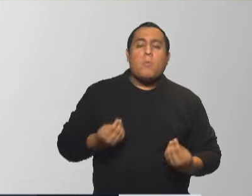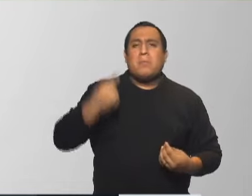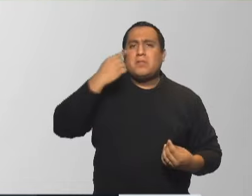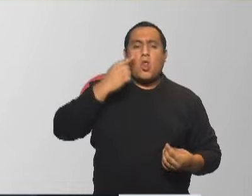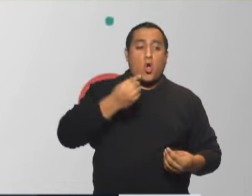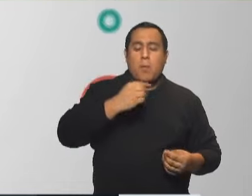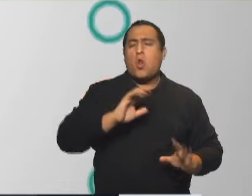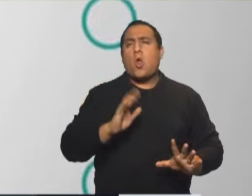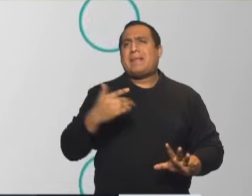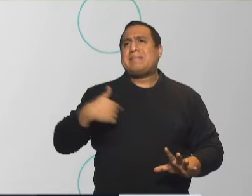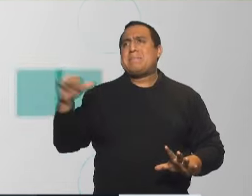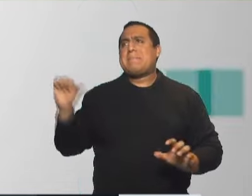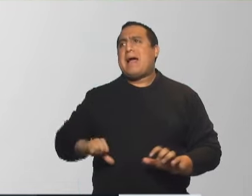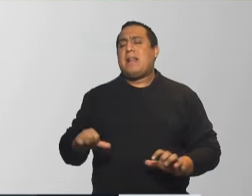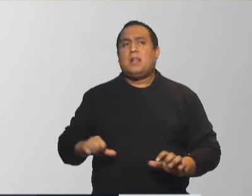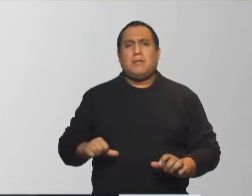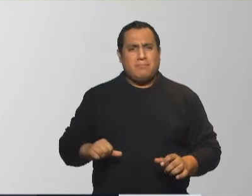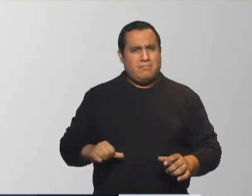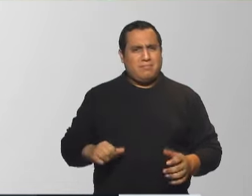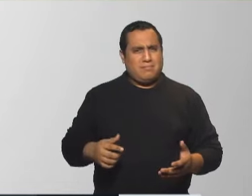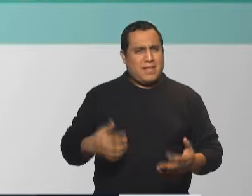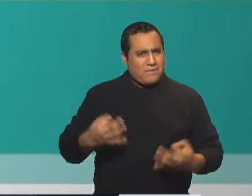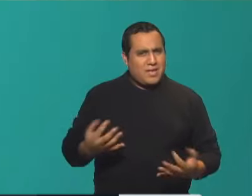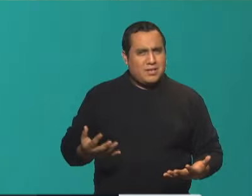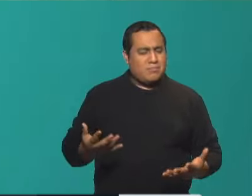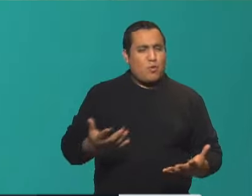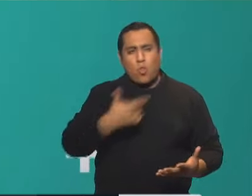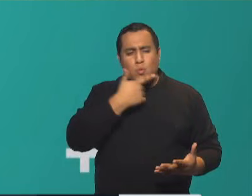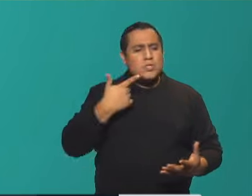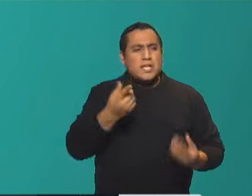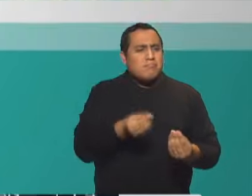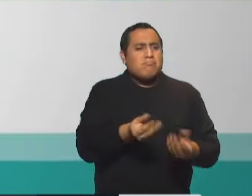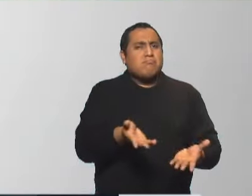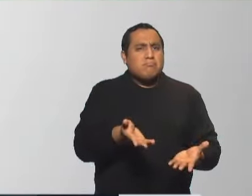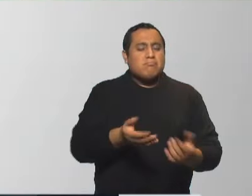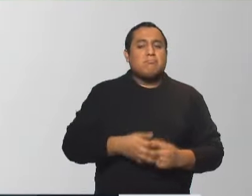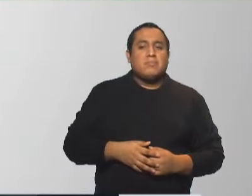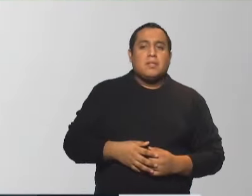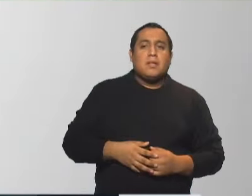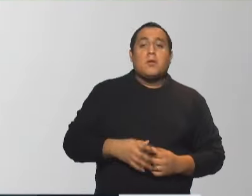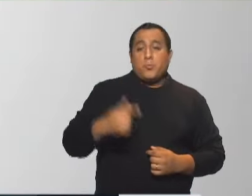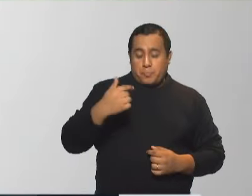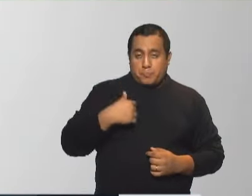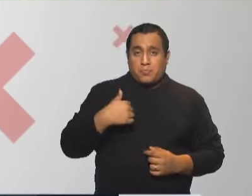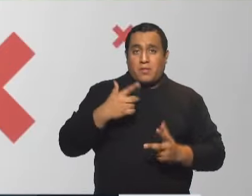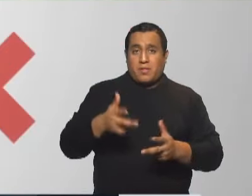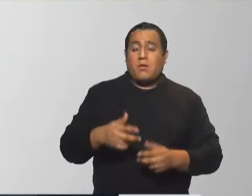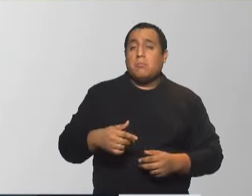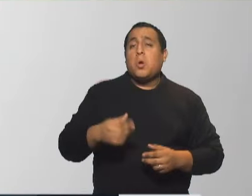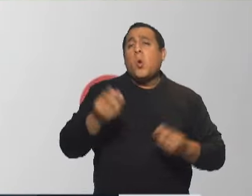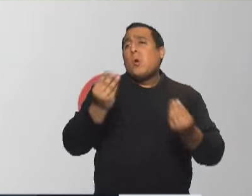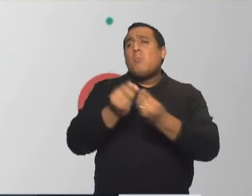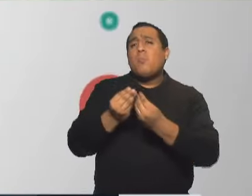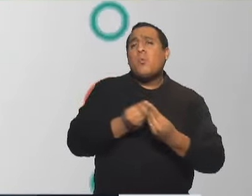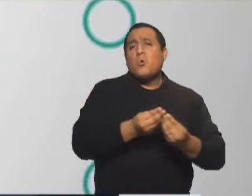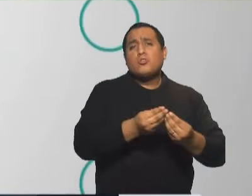no como porque me hace mal. Nos hace mal, está bien. ¿Qué pasa con lo dulce? Yo, justamente, al contrario de lo que tal vez muchos